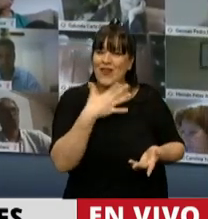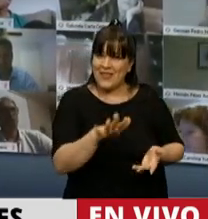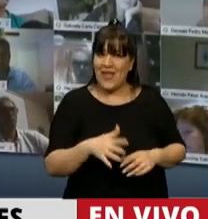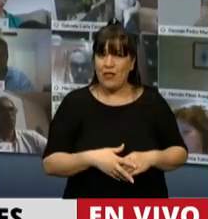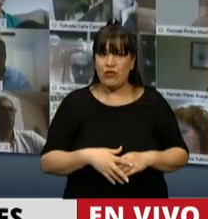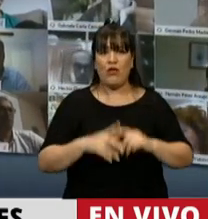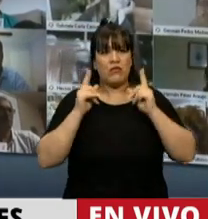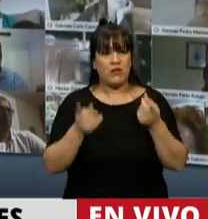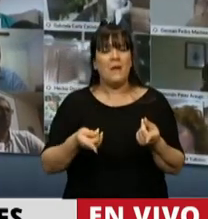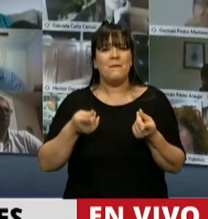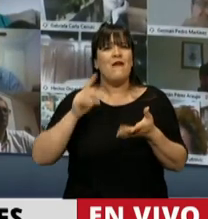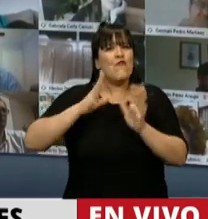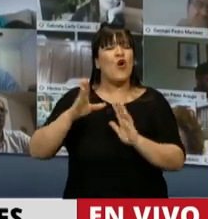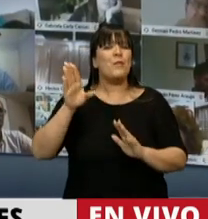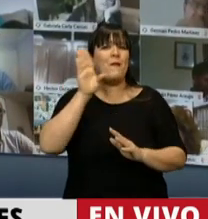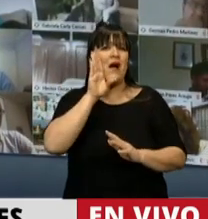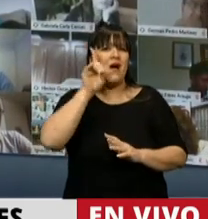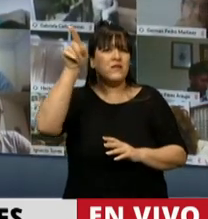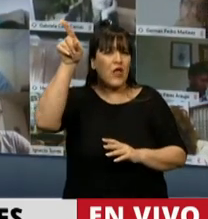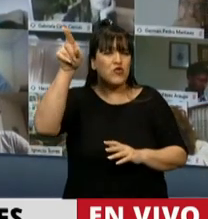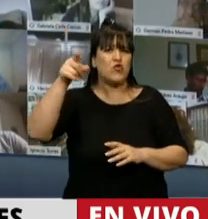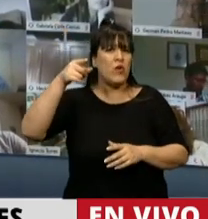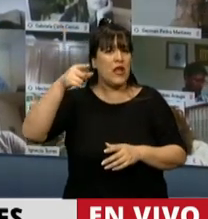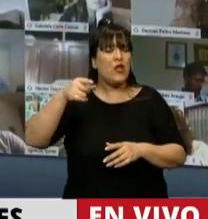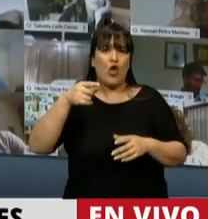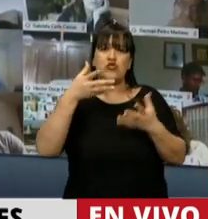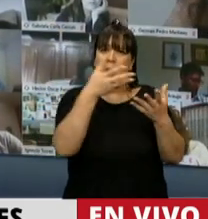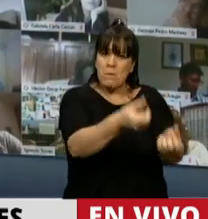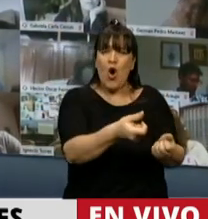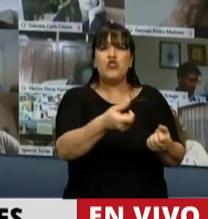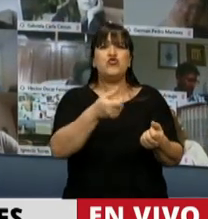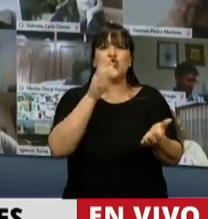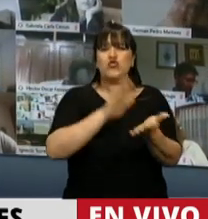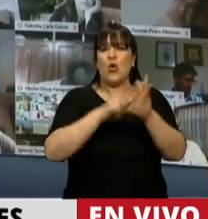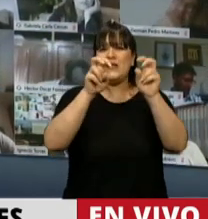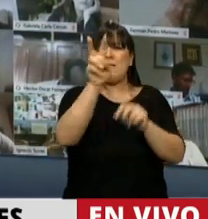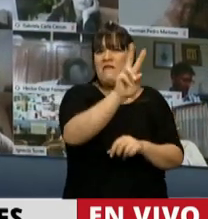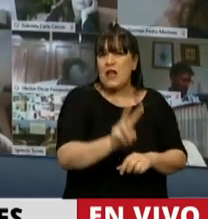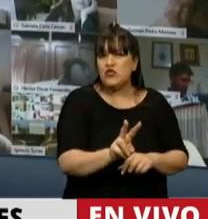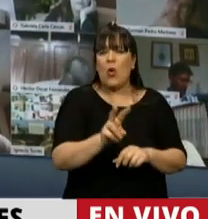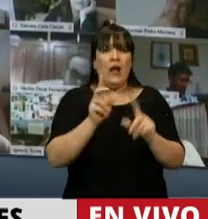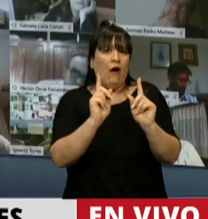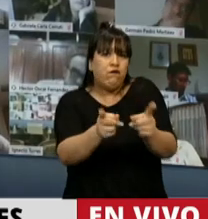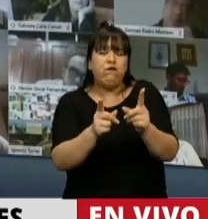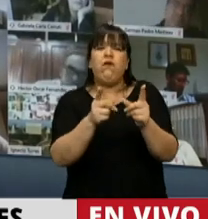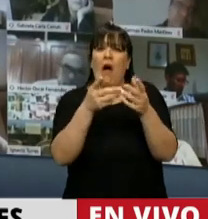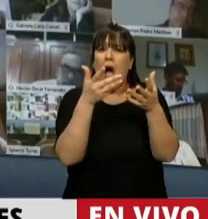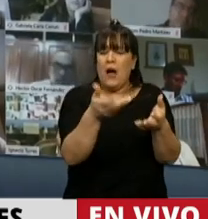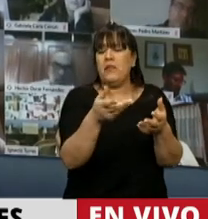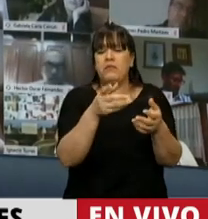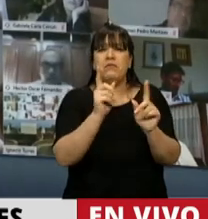el mandamás del imperialismo norteamericano que impulsa el golpe en Venezuela, que mantiene las sanciones a Cuba, que